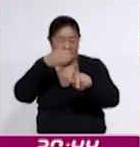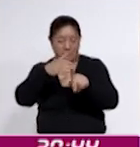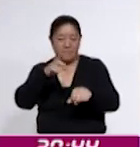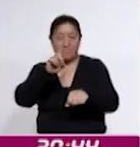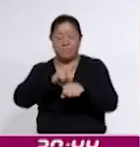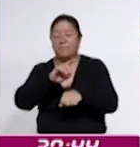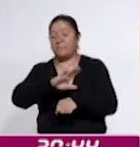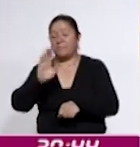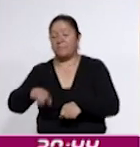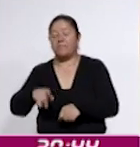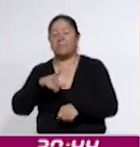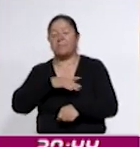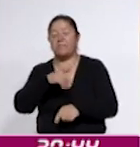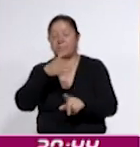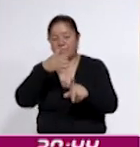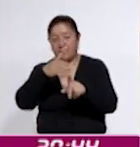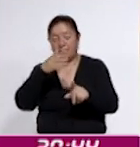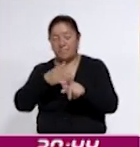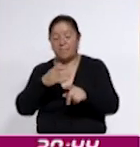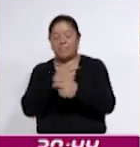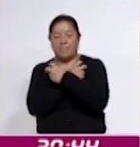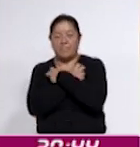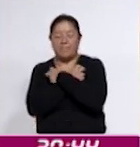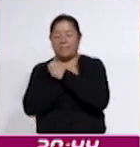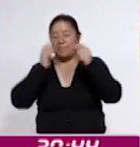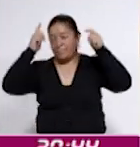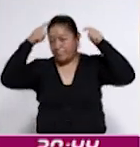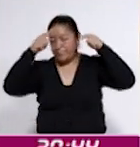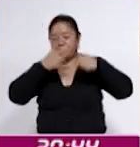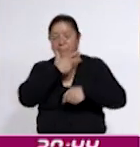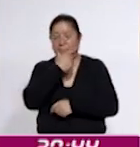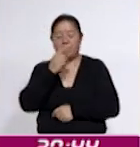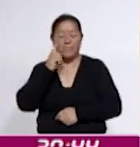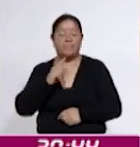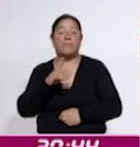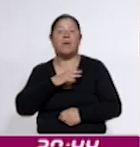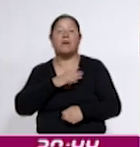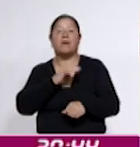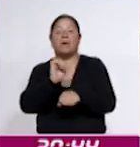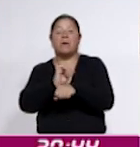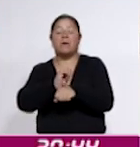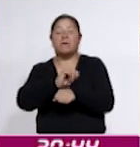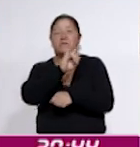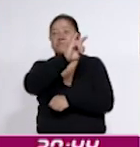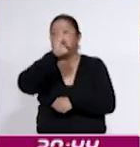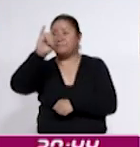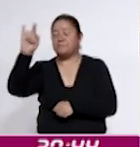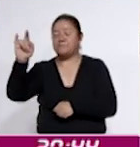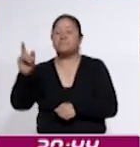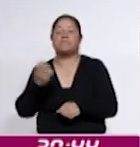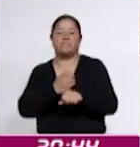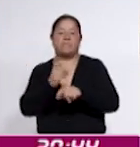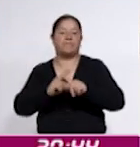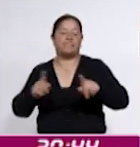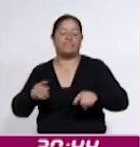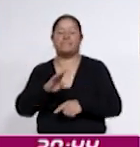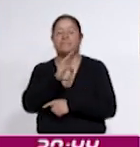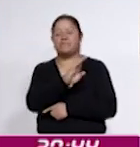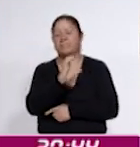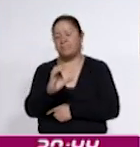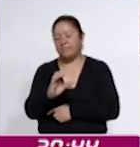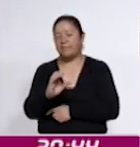las Catrinas. Son artistas de diferentes estados de nuestro país, de Baja California, Puerto